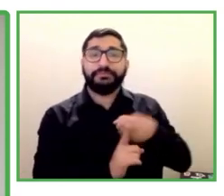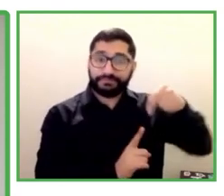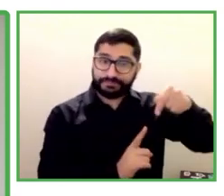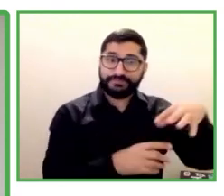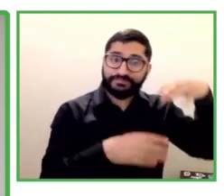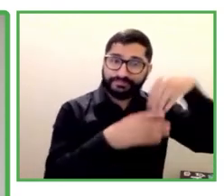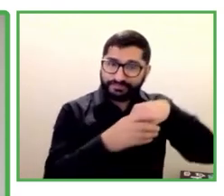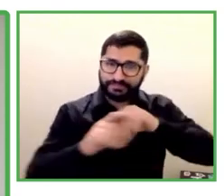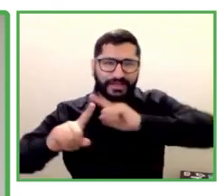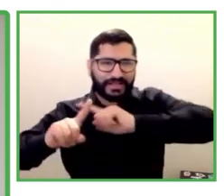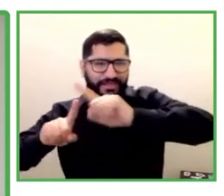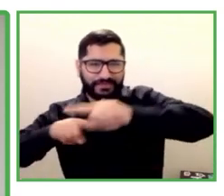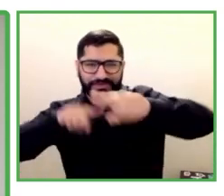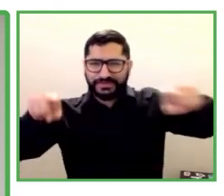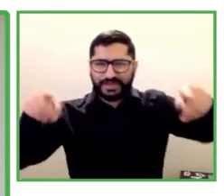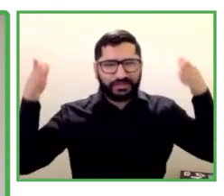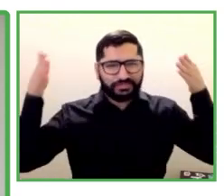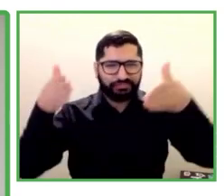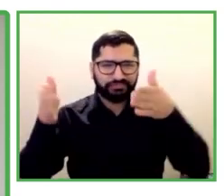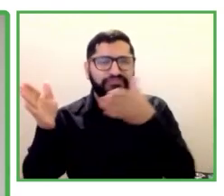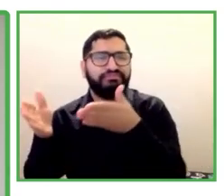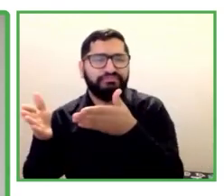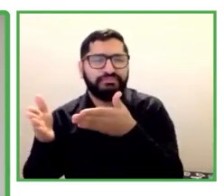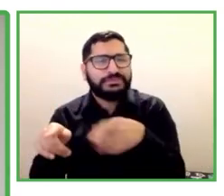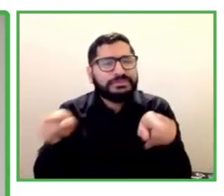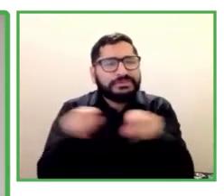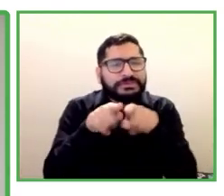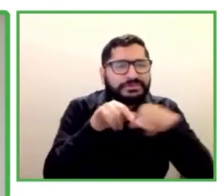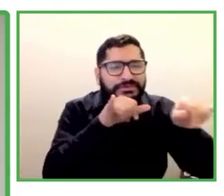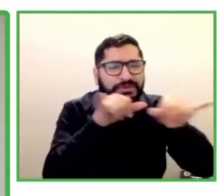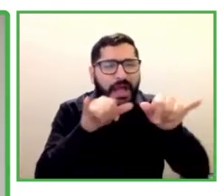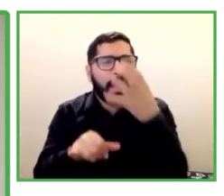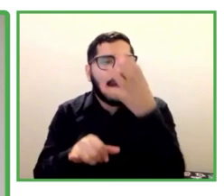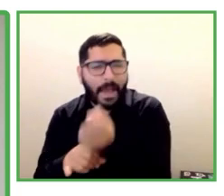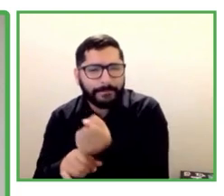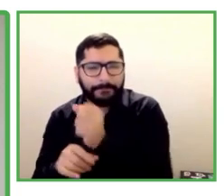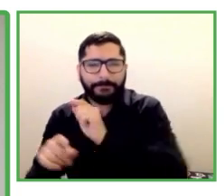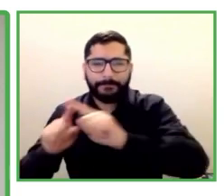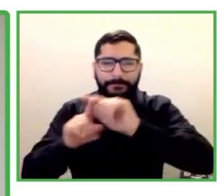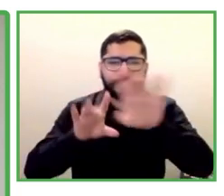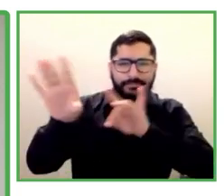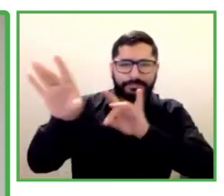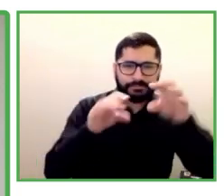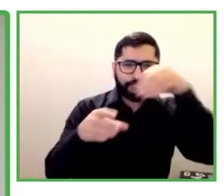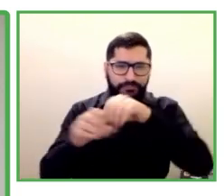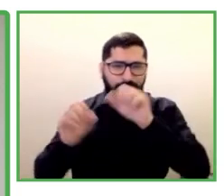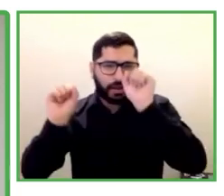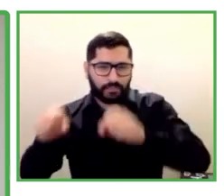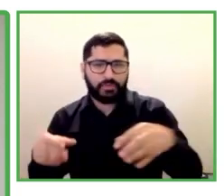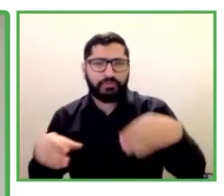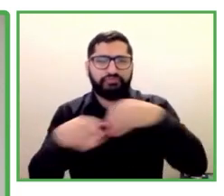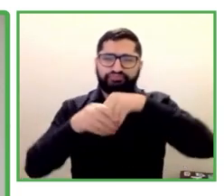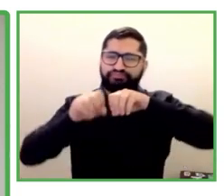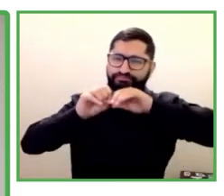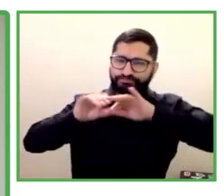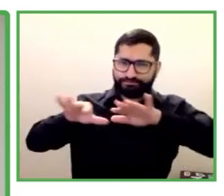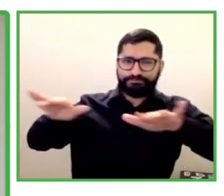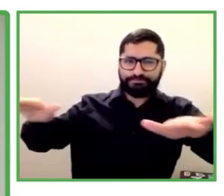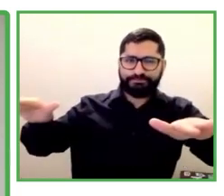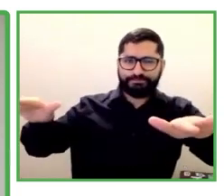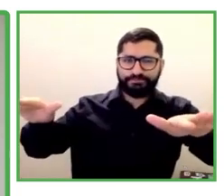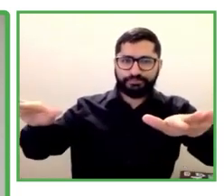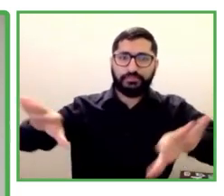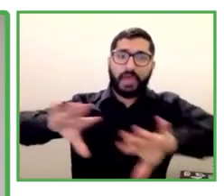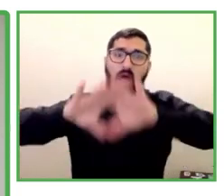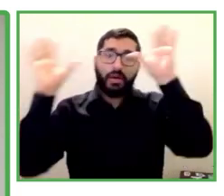varias cosas que se podrían replicar en muchas partes del mundo y ojalá en Latinoamérica. Muchas gracias por